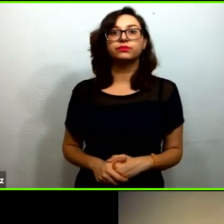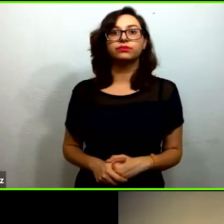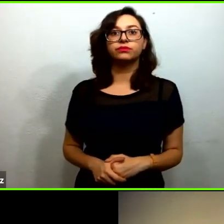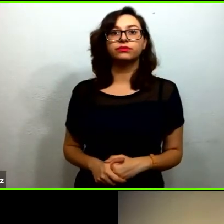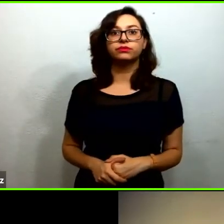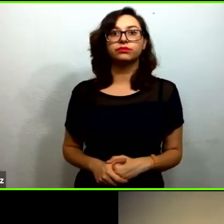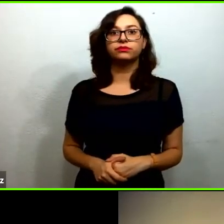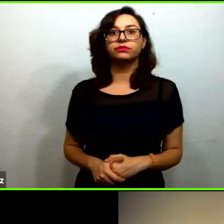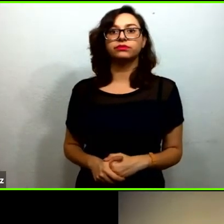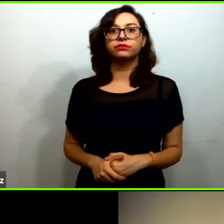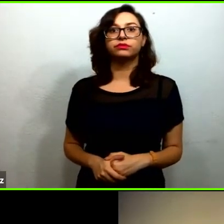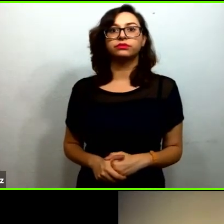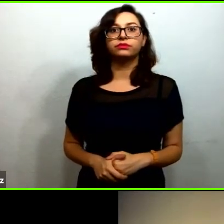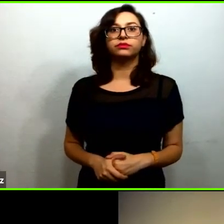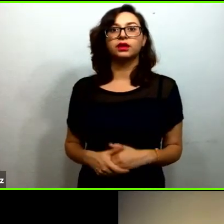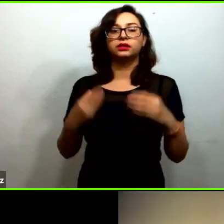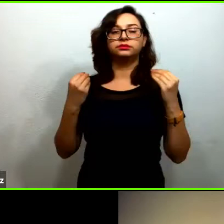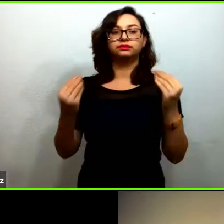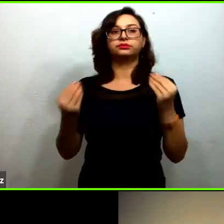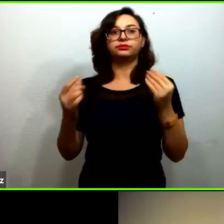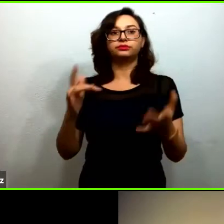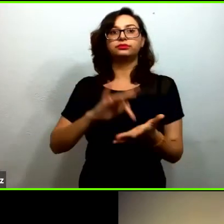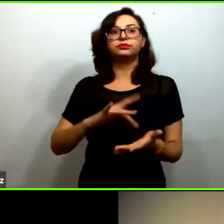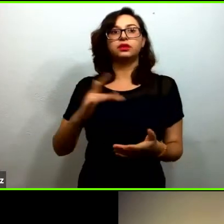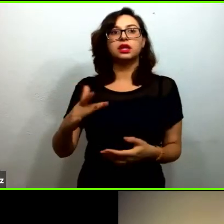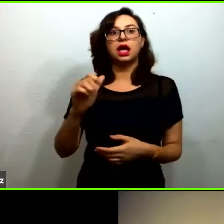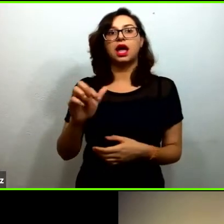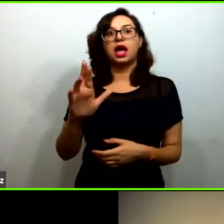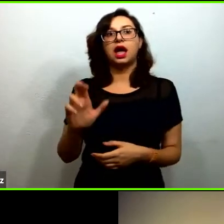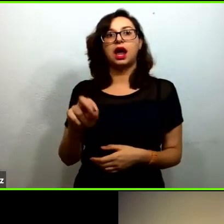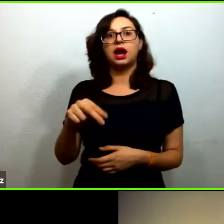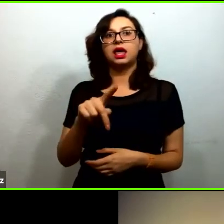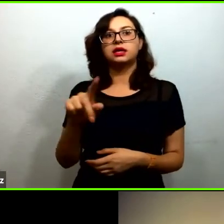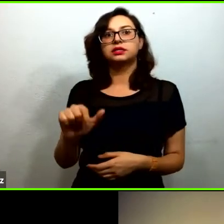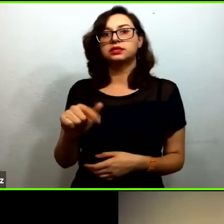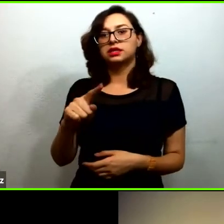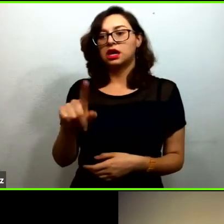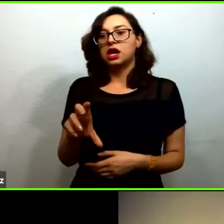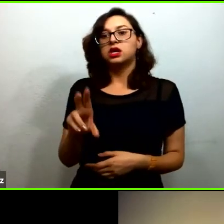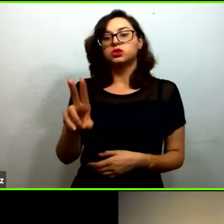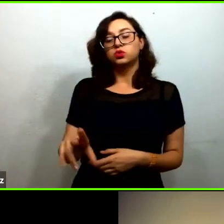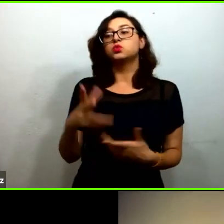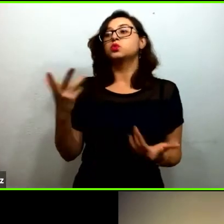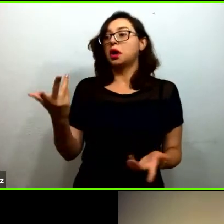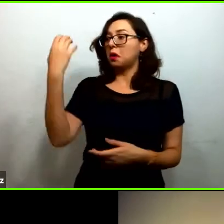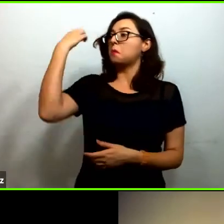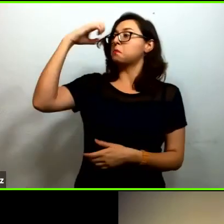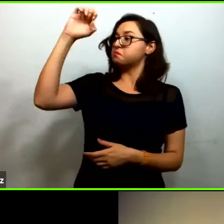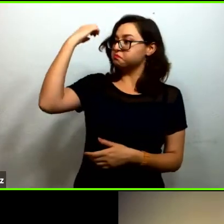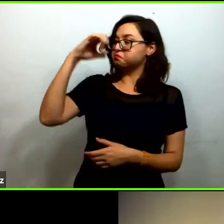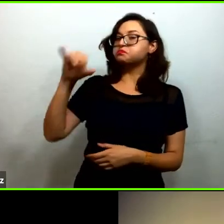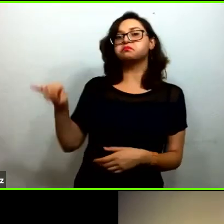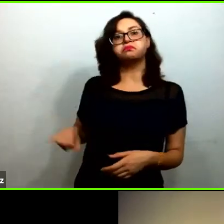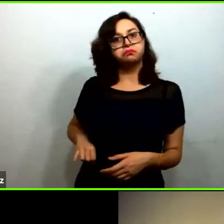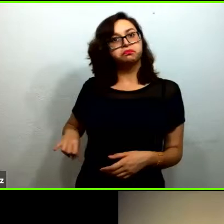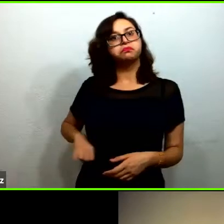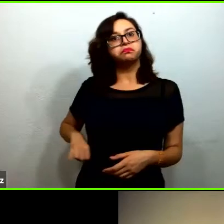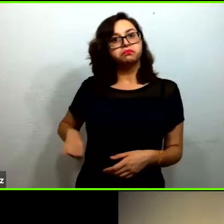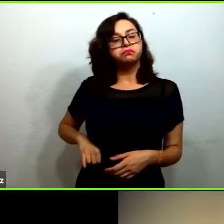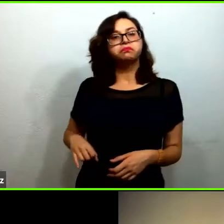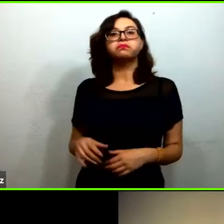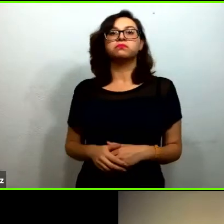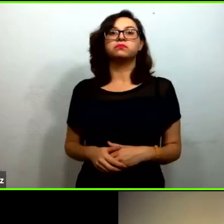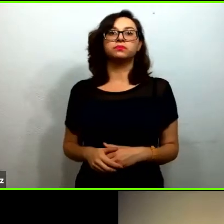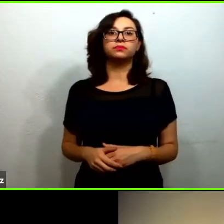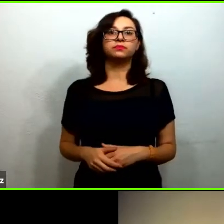muchísimas gracias a la Zazú súper interesante esta experiencia con CONAFE en áreas remotas rurales y cómo